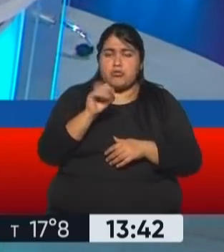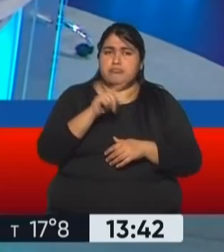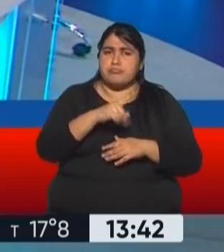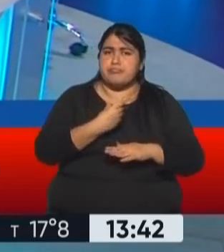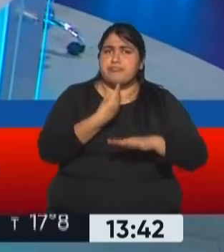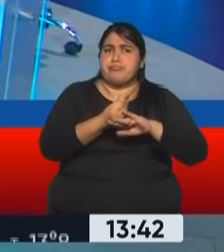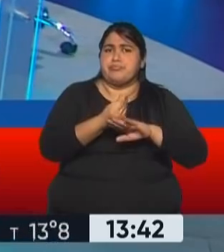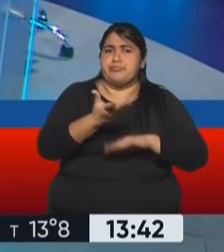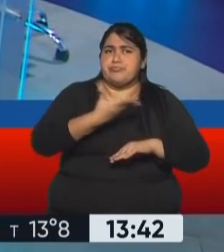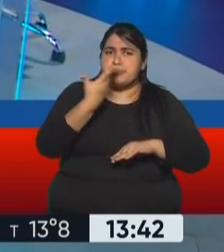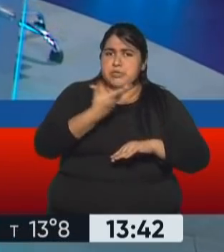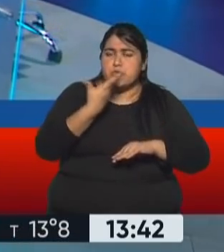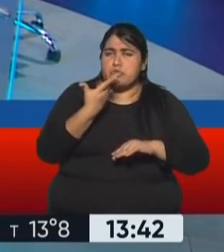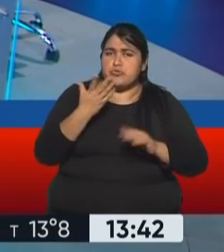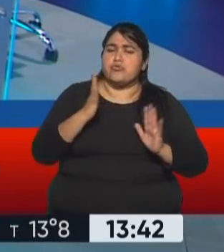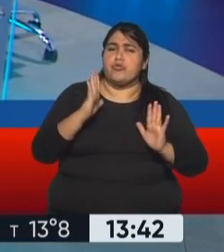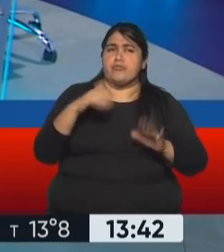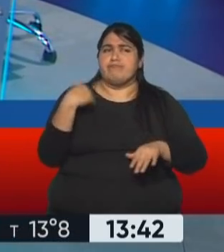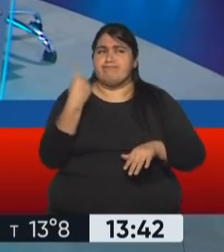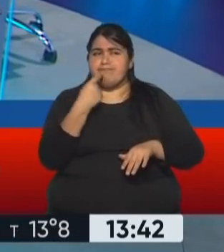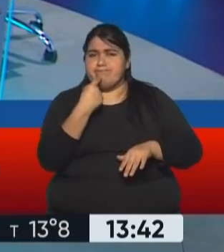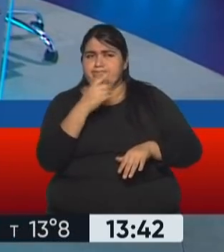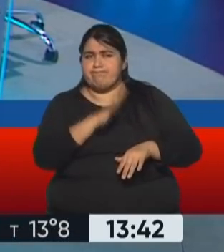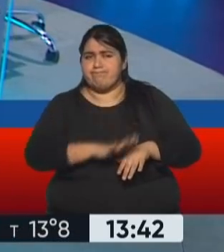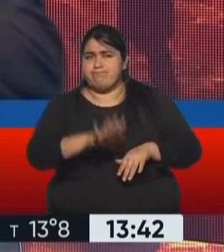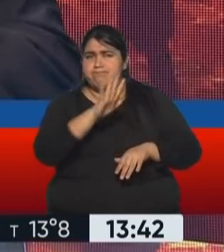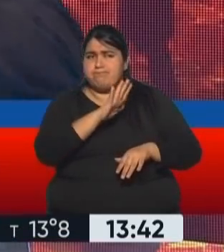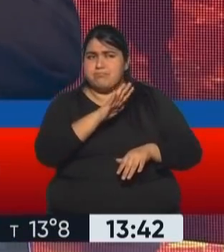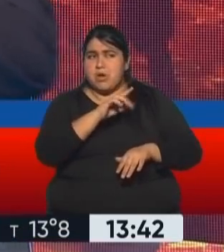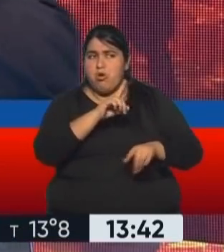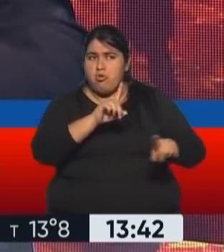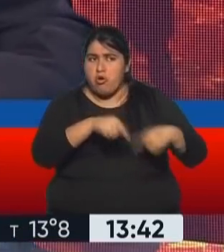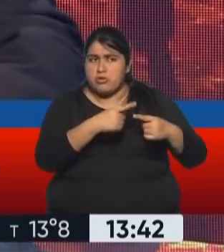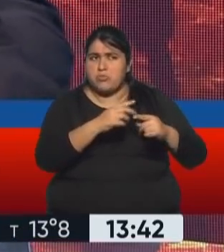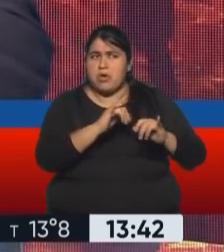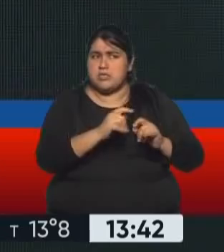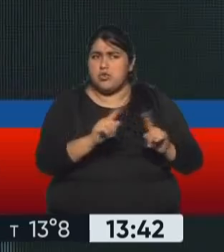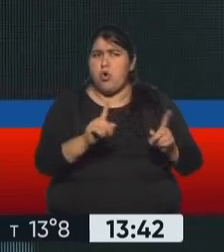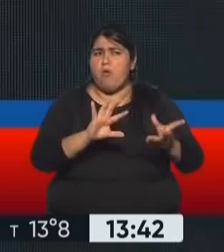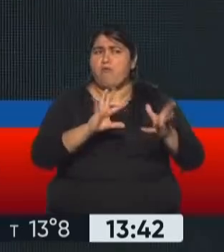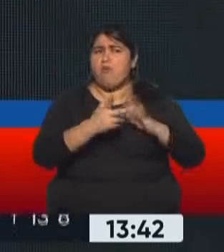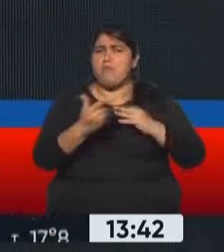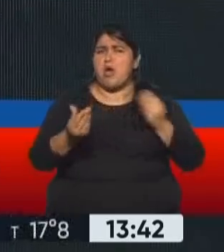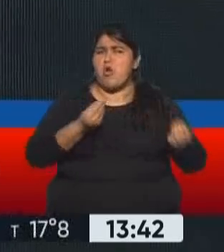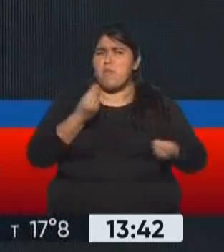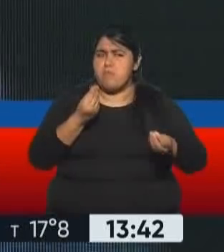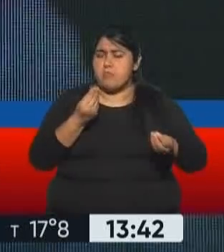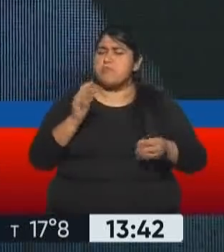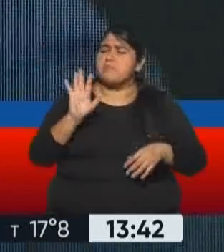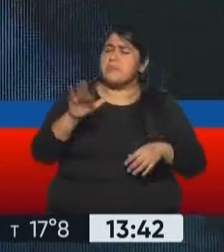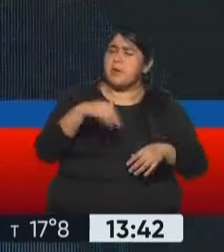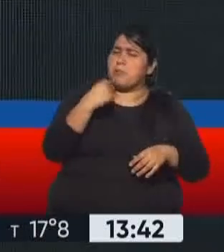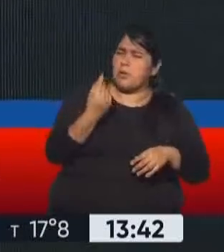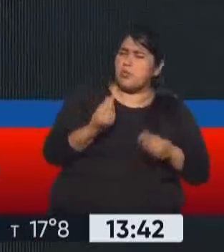discurso, pero todavía con muchas dudas, muchos interrogantes sobre cómo se va a operar esta nueva política. ¿Desafía el modelo o desafía